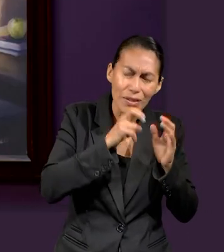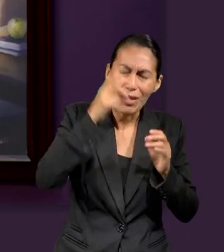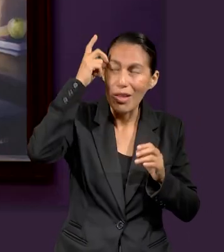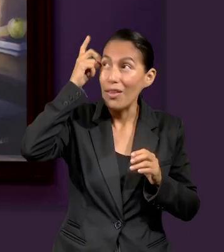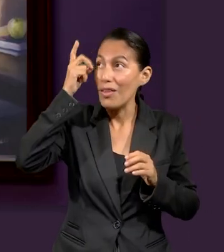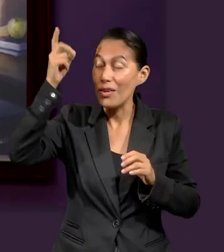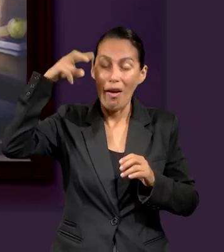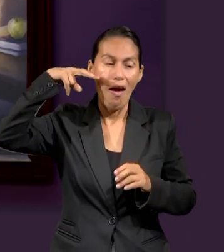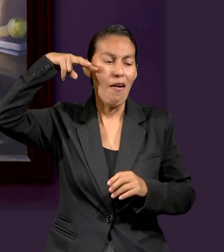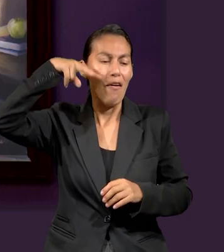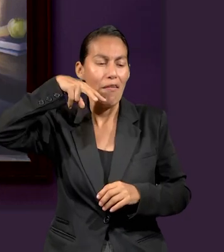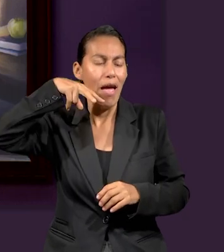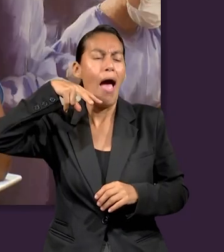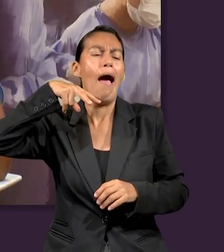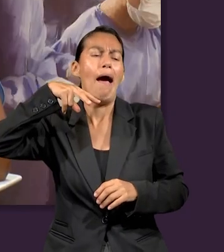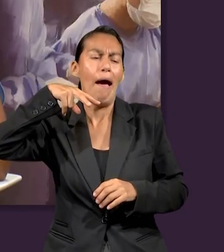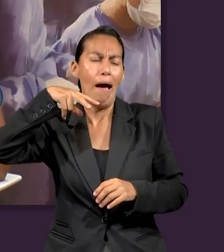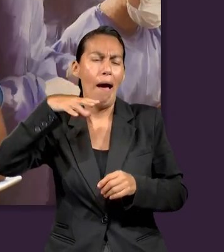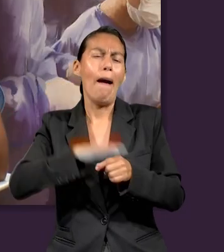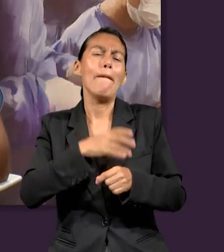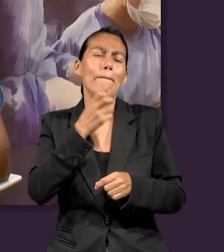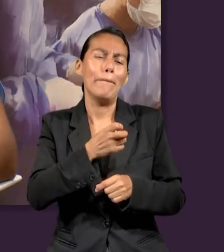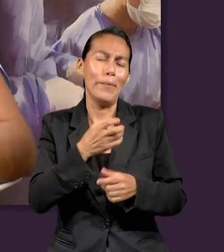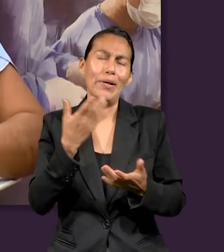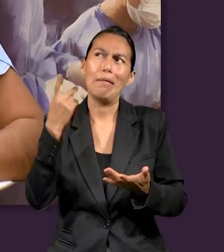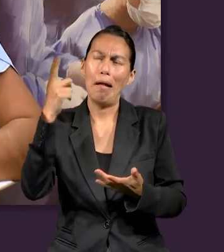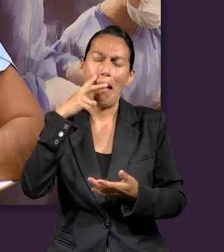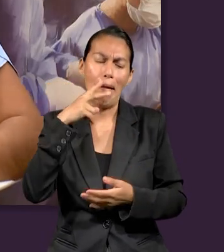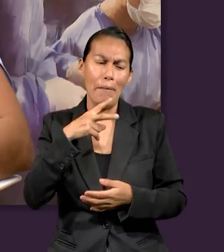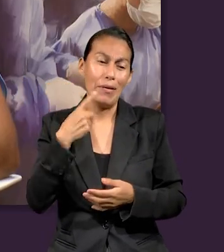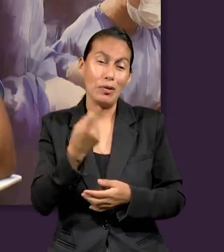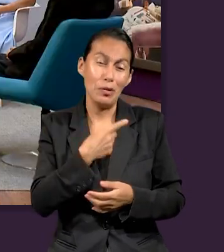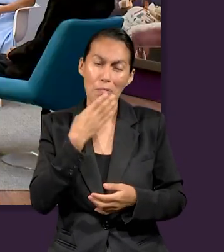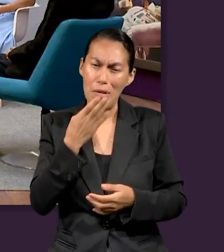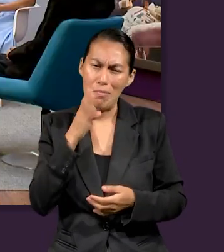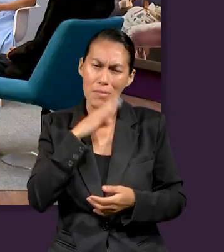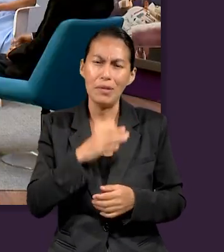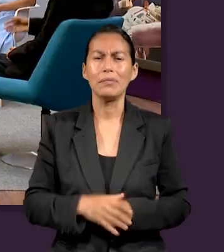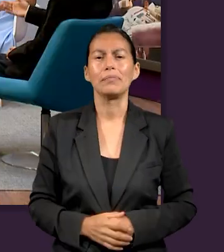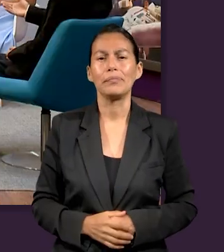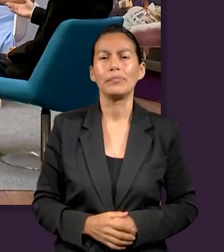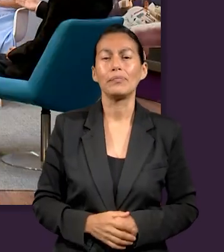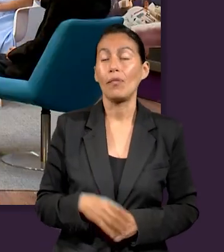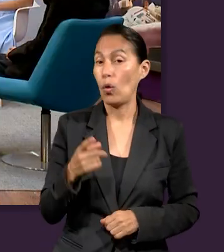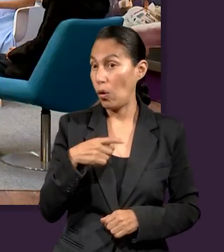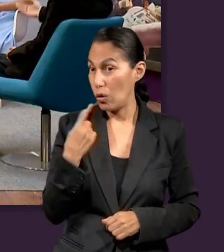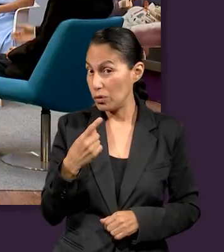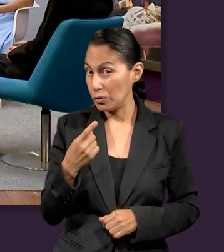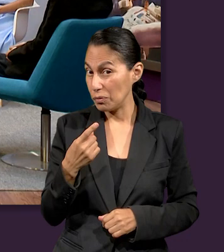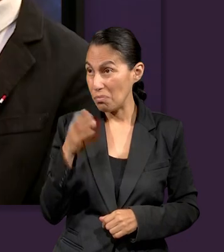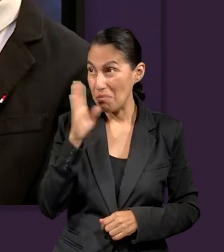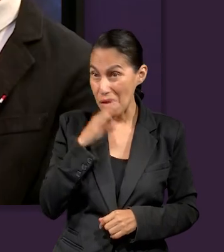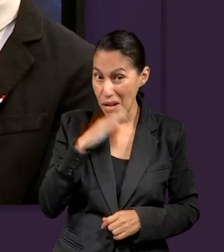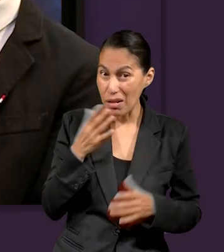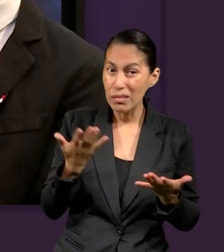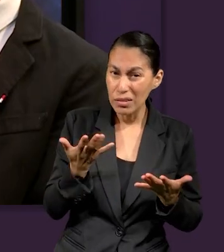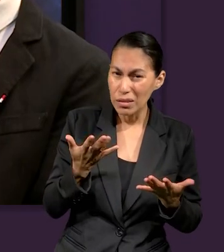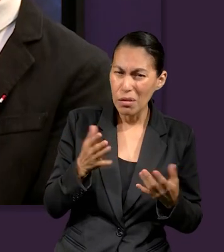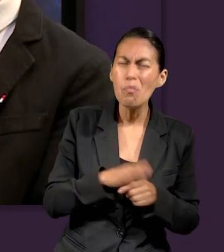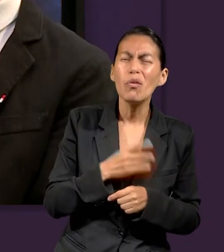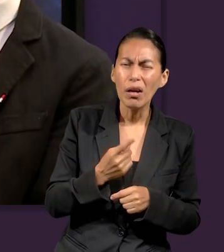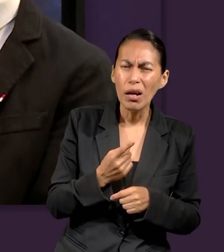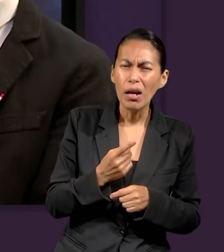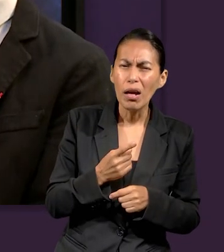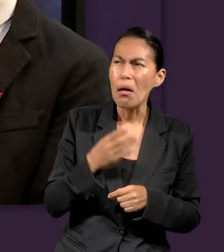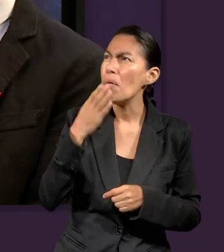finalmente Dios va a evaluar nuestra vida a través de ellas. Claro. ¿Por qué hacemos las obras? Tomando el punto de la hermana, ¿por qué